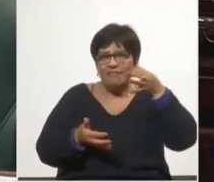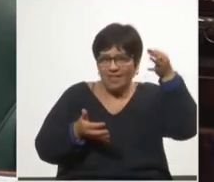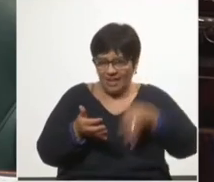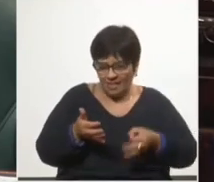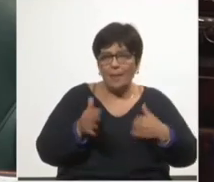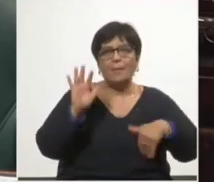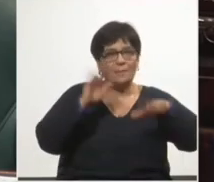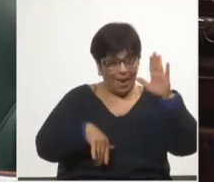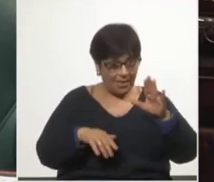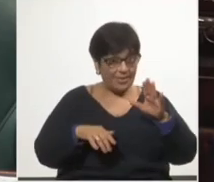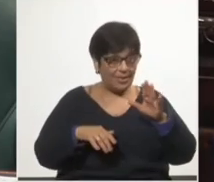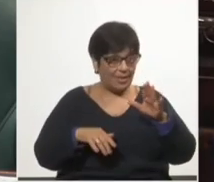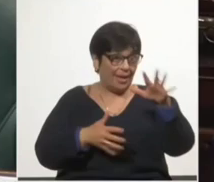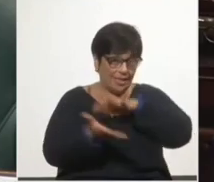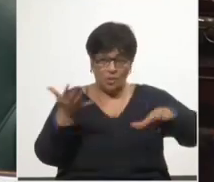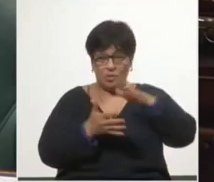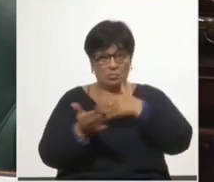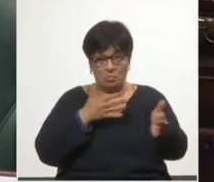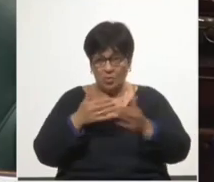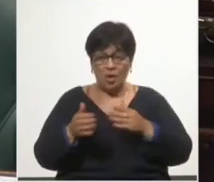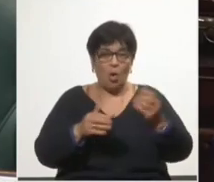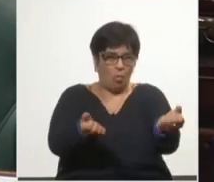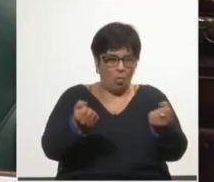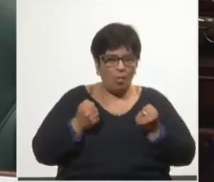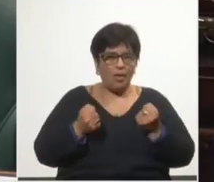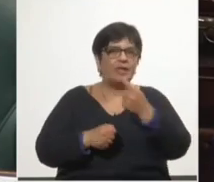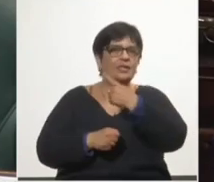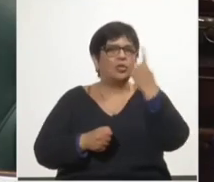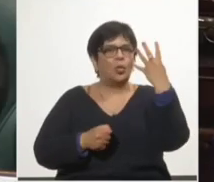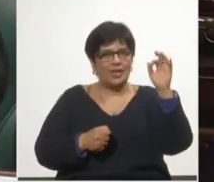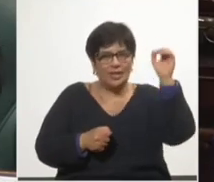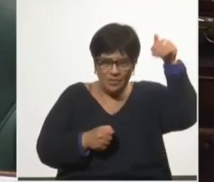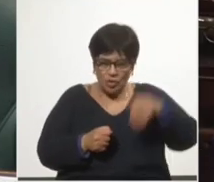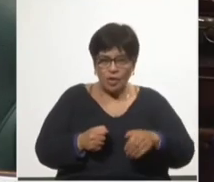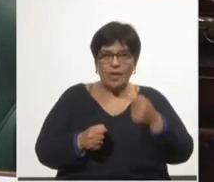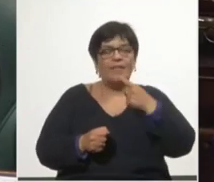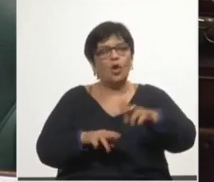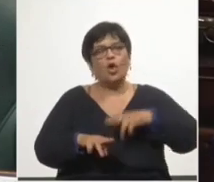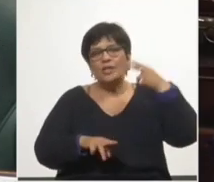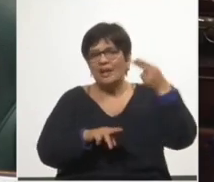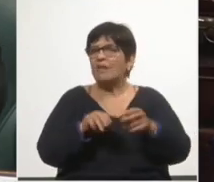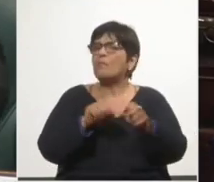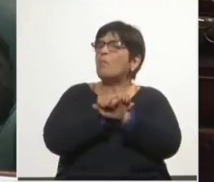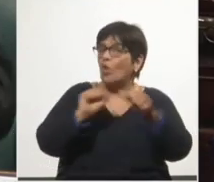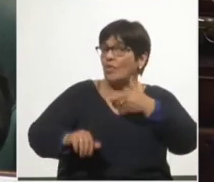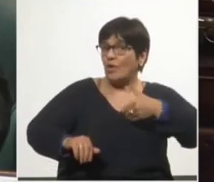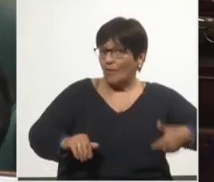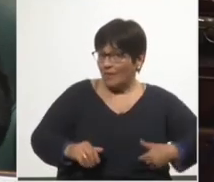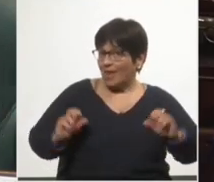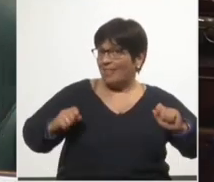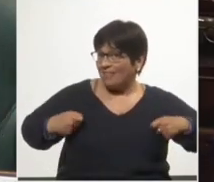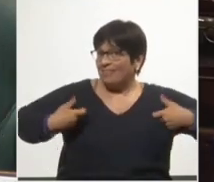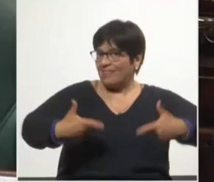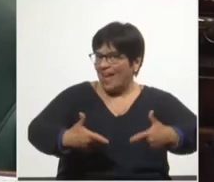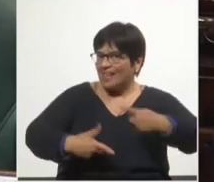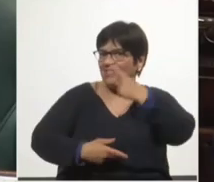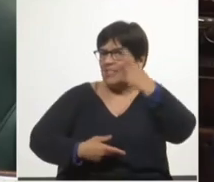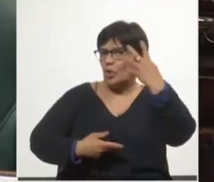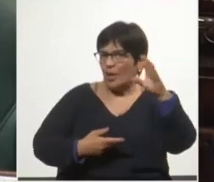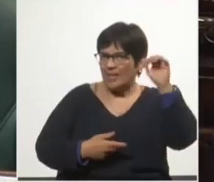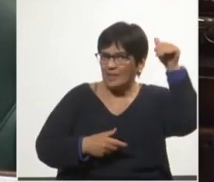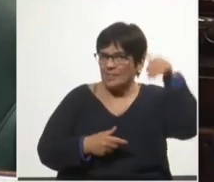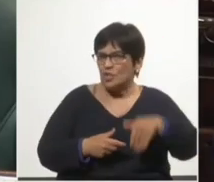y se guardó 140 millones. Reitero, el Gobierno podía haber volcado 140